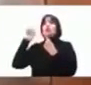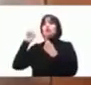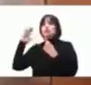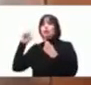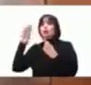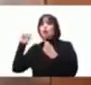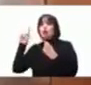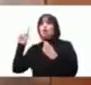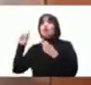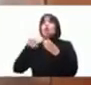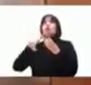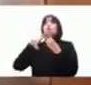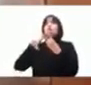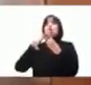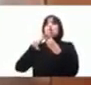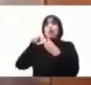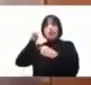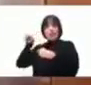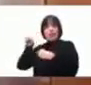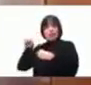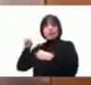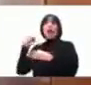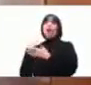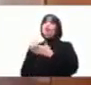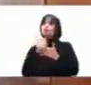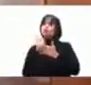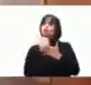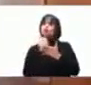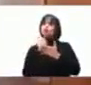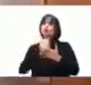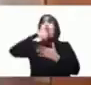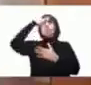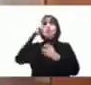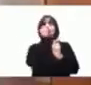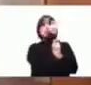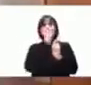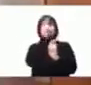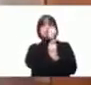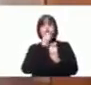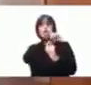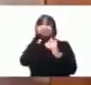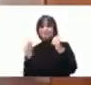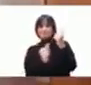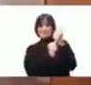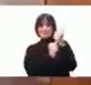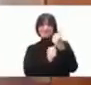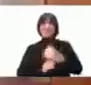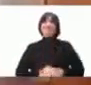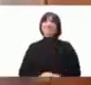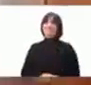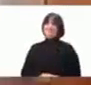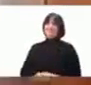Asunzolo, Escobedo, él les ayudó a trabajar sus escultores.